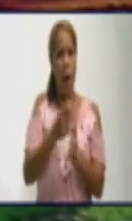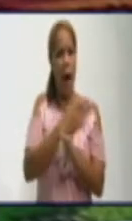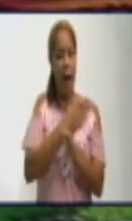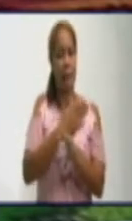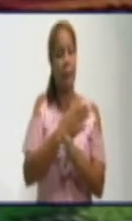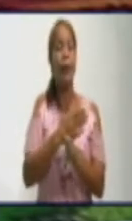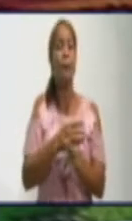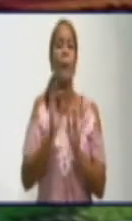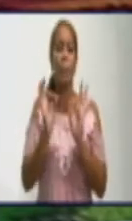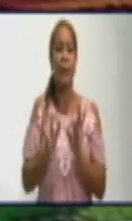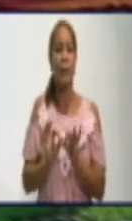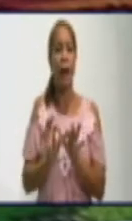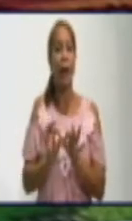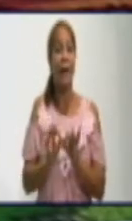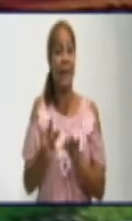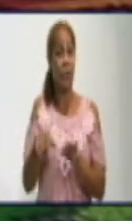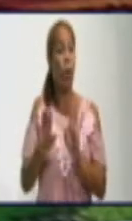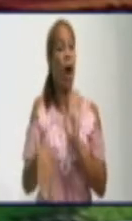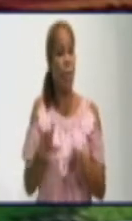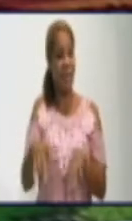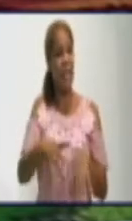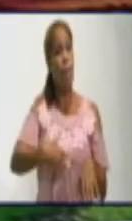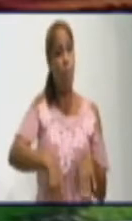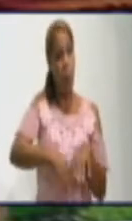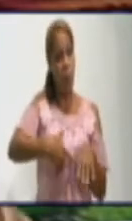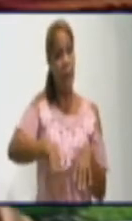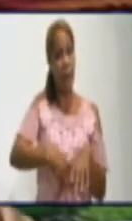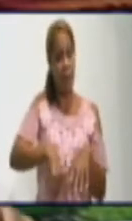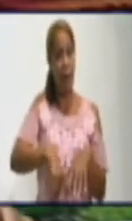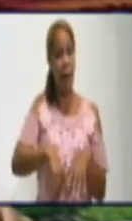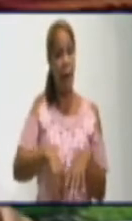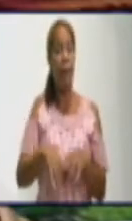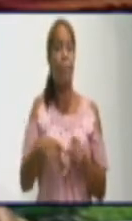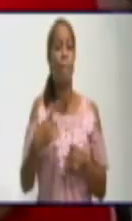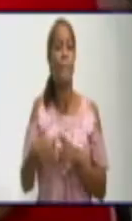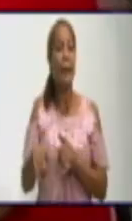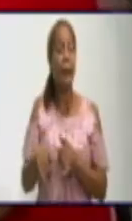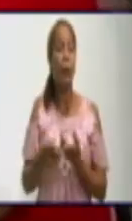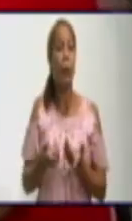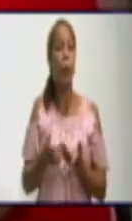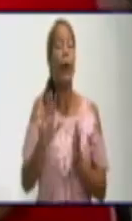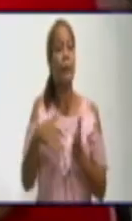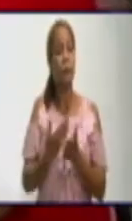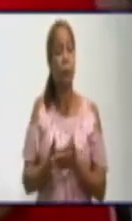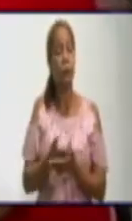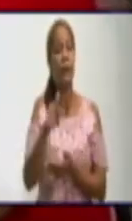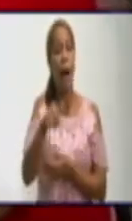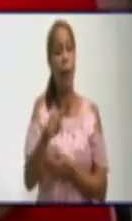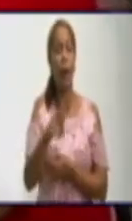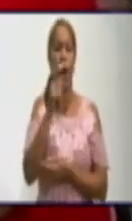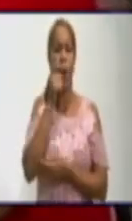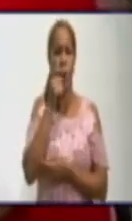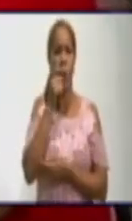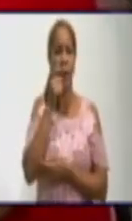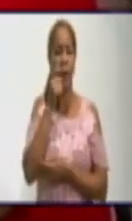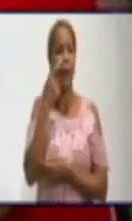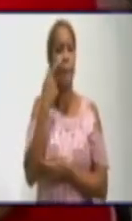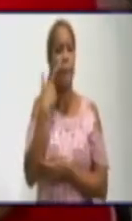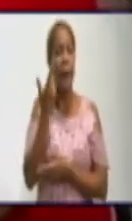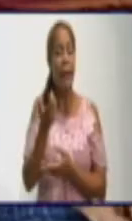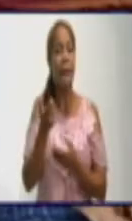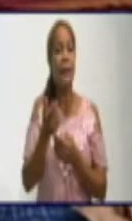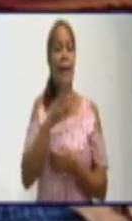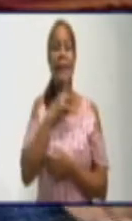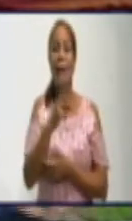Lógico que incomoda, molesta. Sería bueno que Joel nos diera respuesta a situaciones de este tipo que